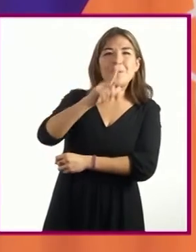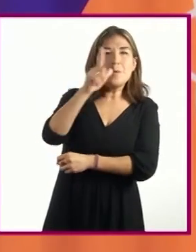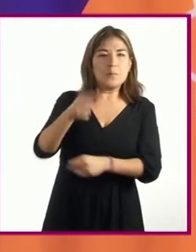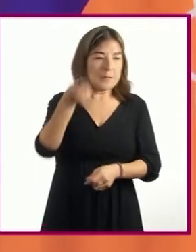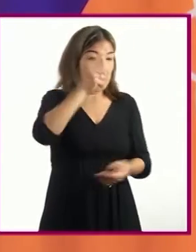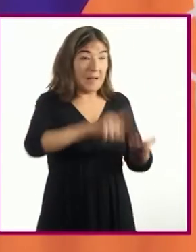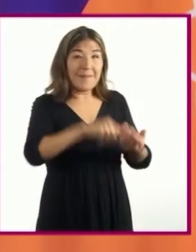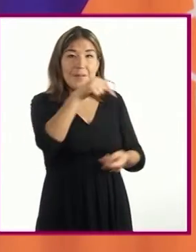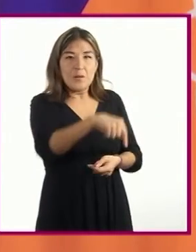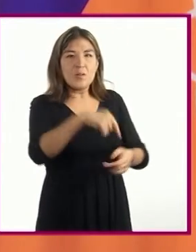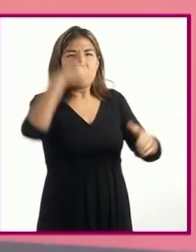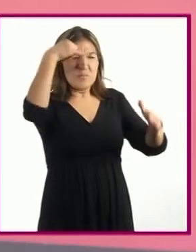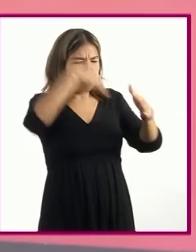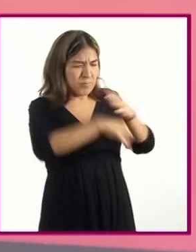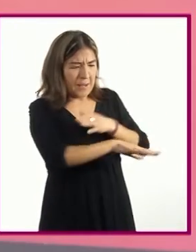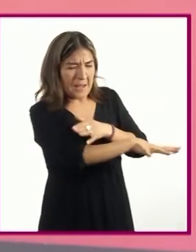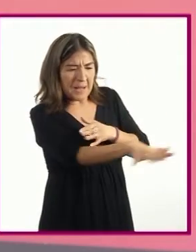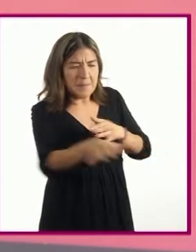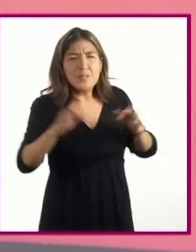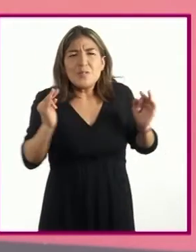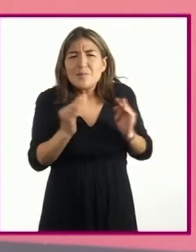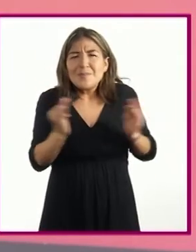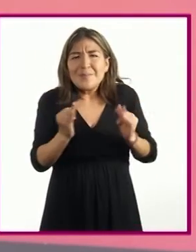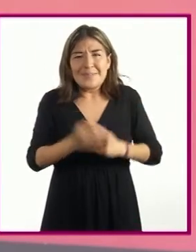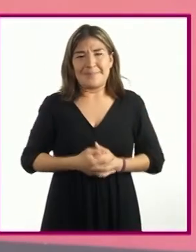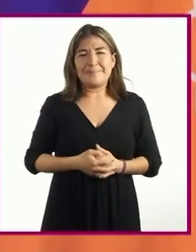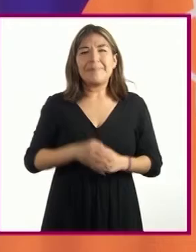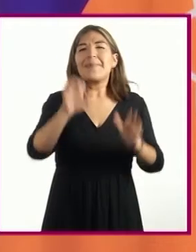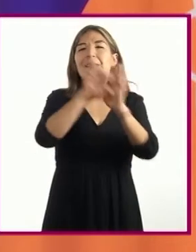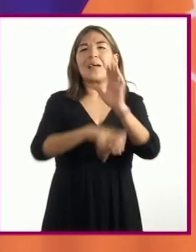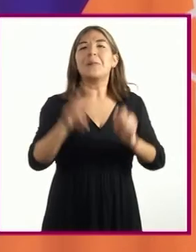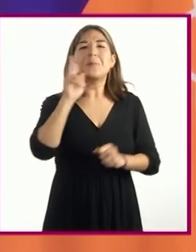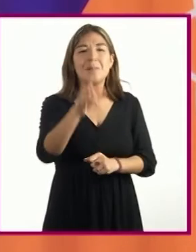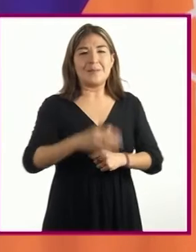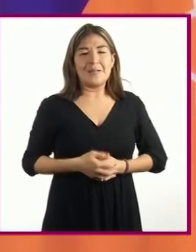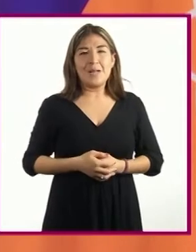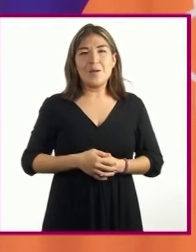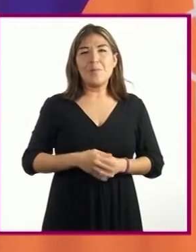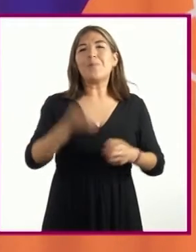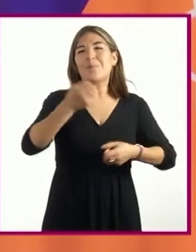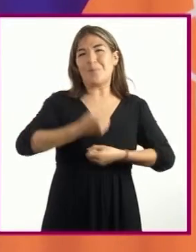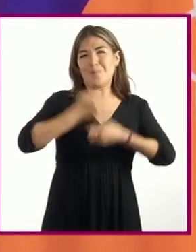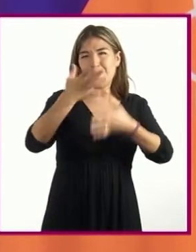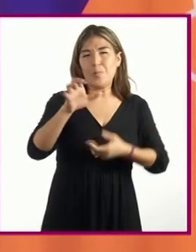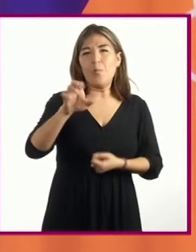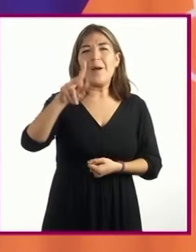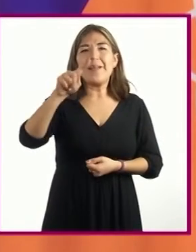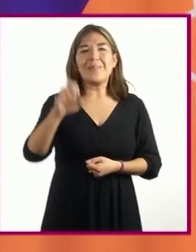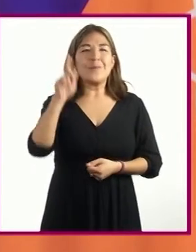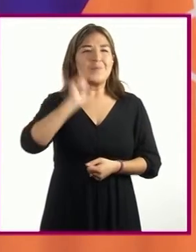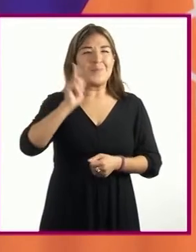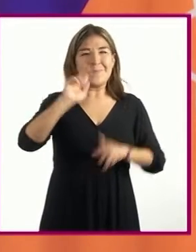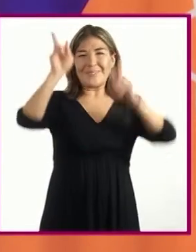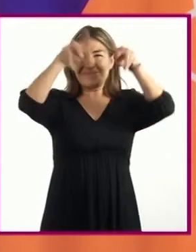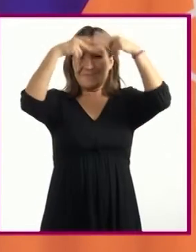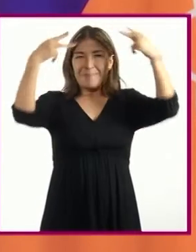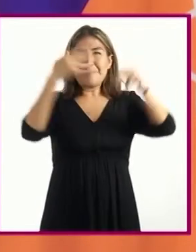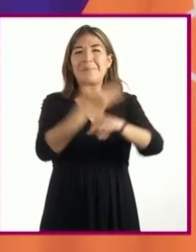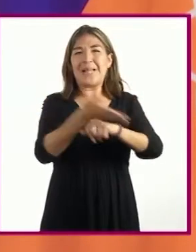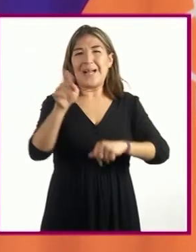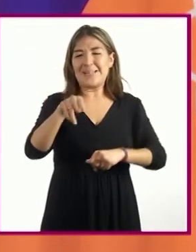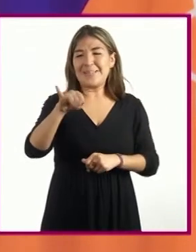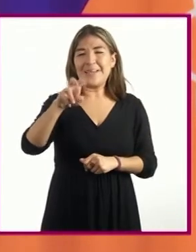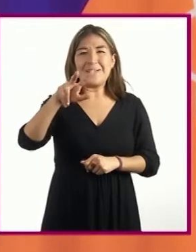sótano oscuro y frío. Pongamos un ejemplo conocido como el cuento de Blancanieves. Presten atención al siguiente